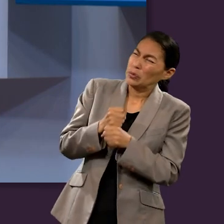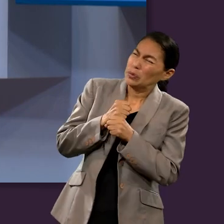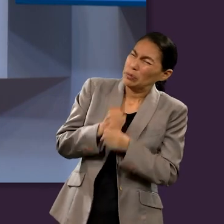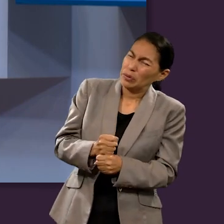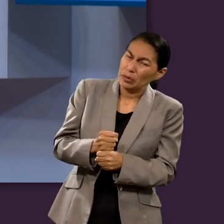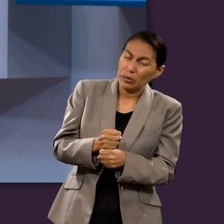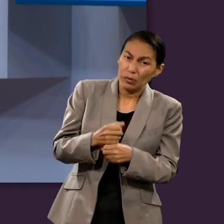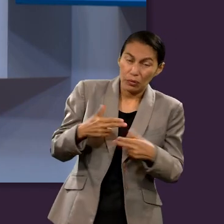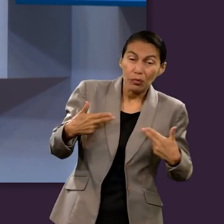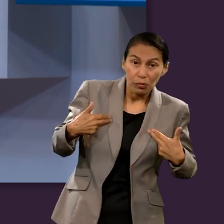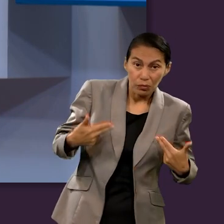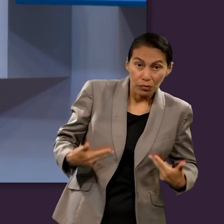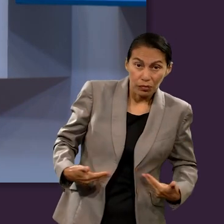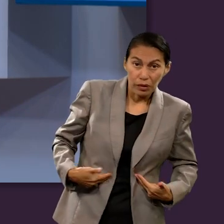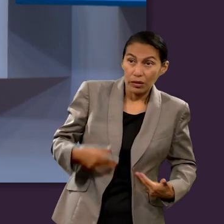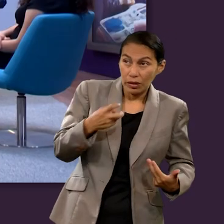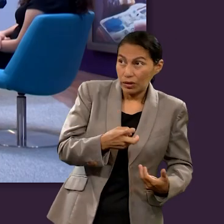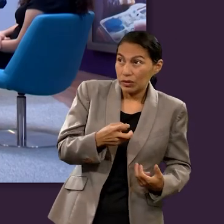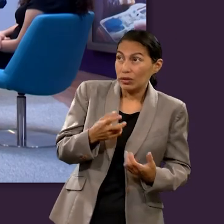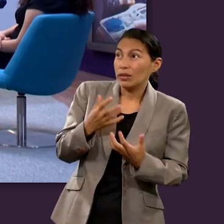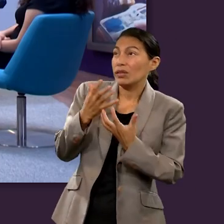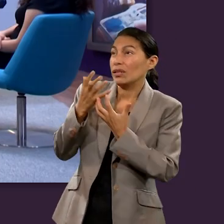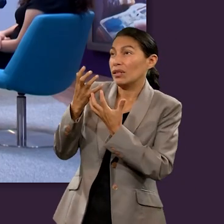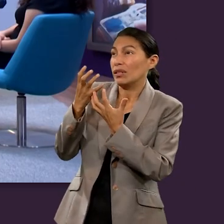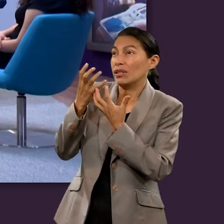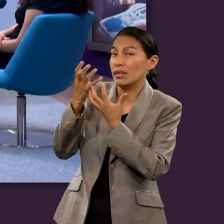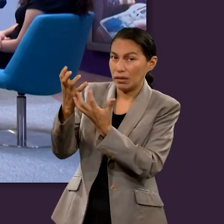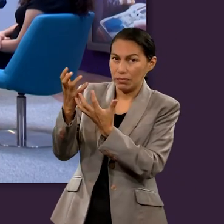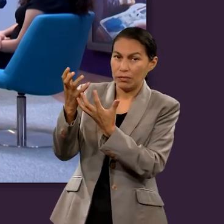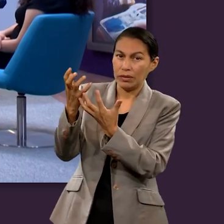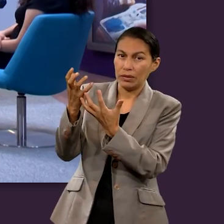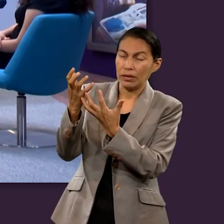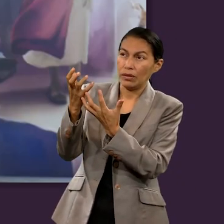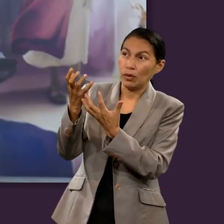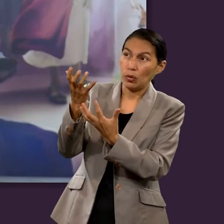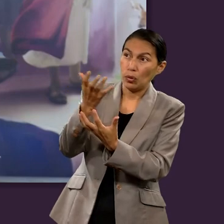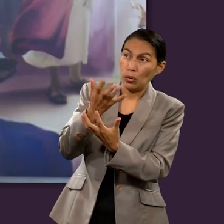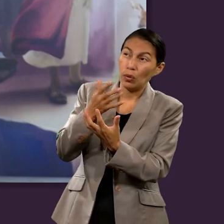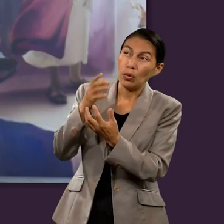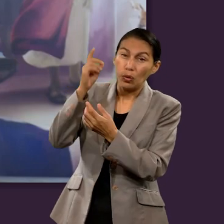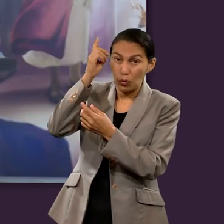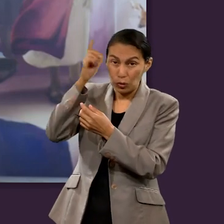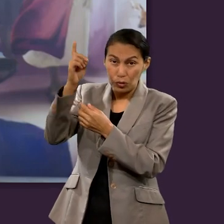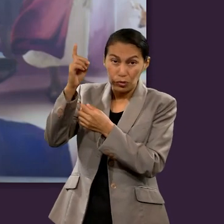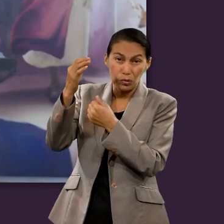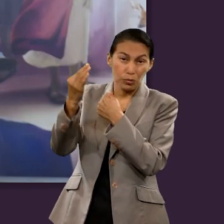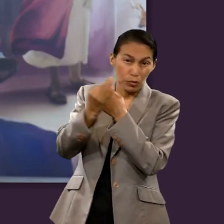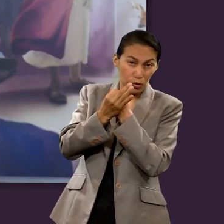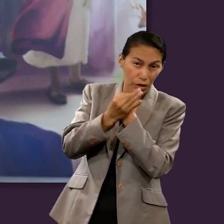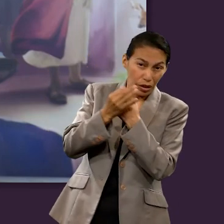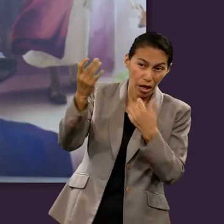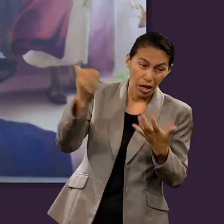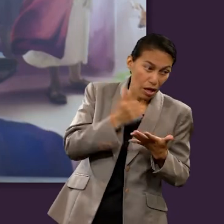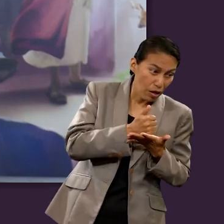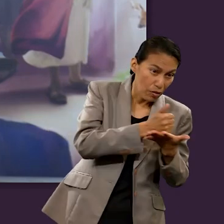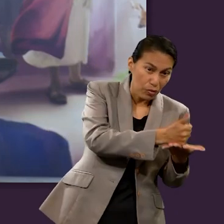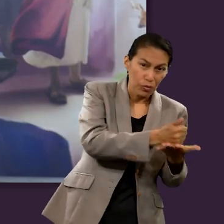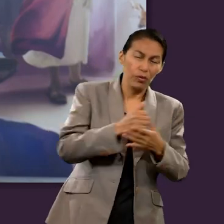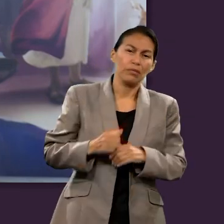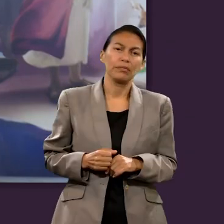reclaman ese dolor humano ese sufrimiento de todos los mártires reclaman una